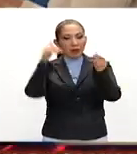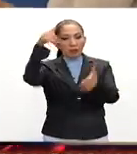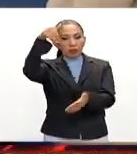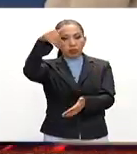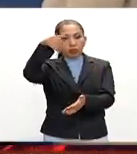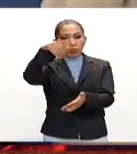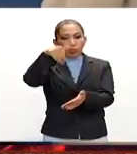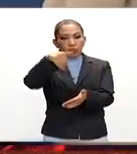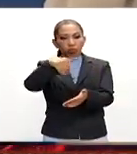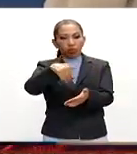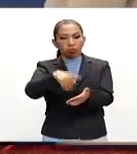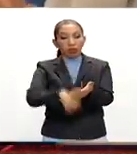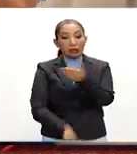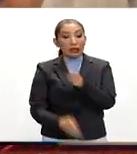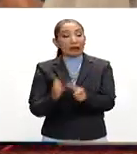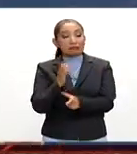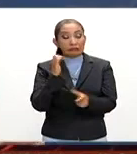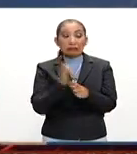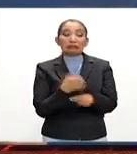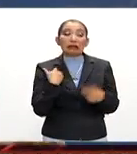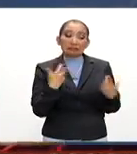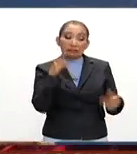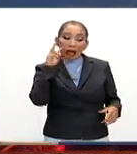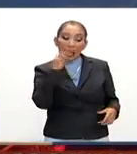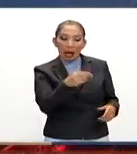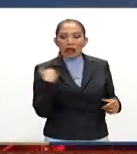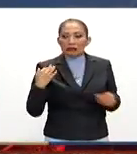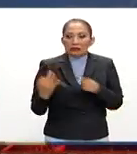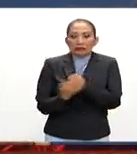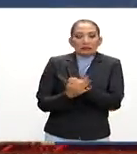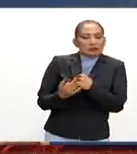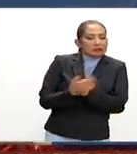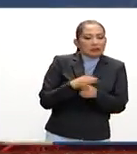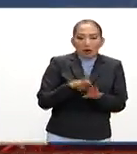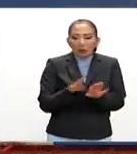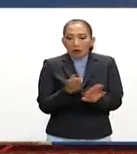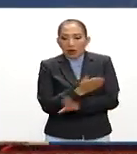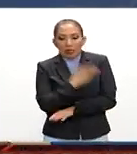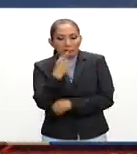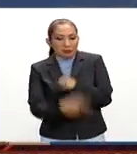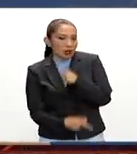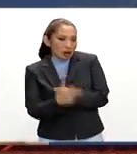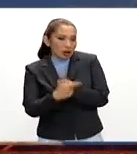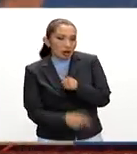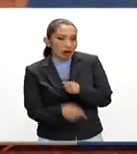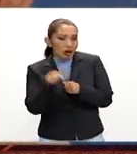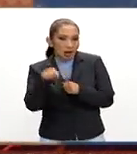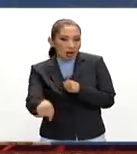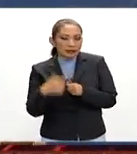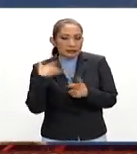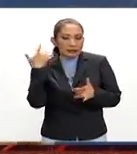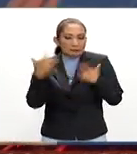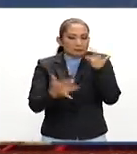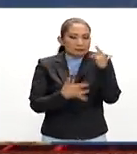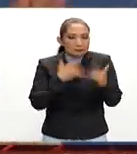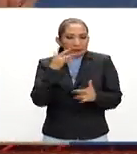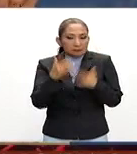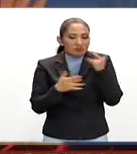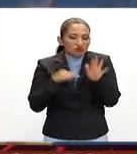terribles. Entonces, de alguna manera ya se está protegiendo y adelantando a riesgo, obviamente, de creación de percepción de